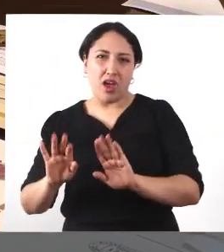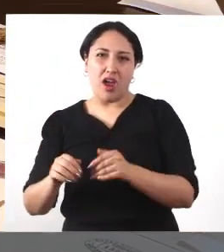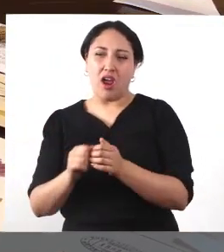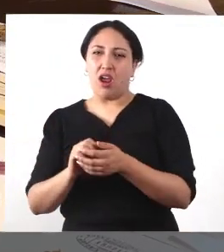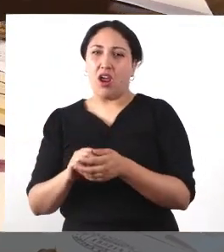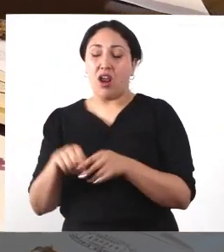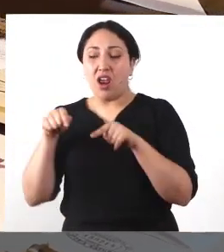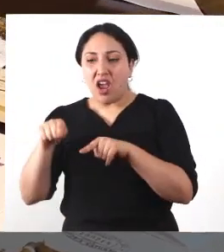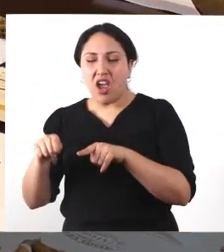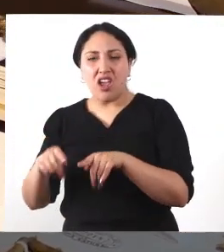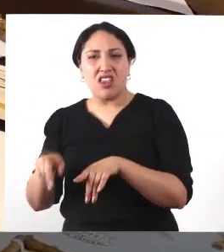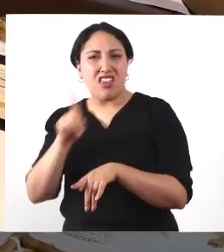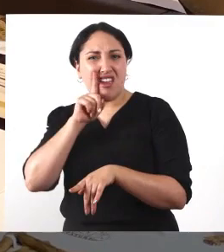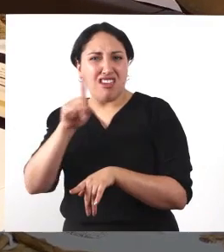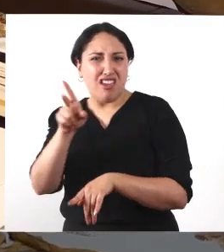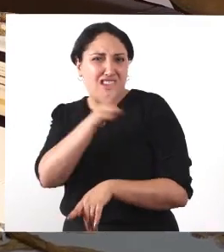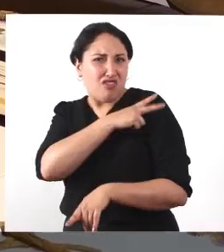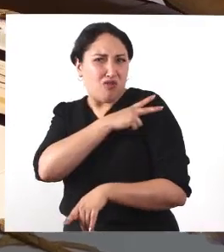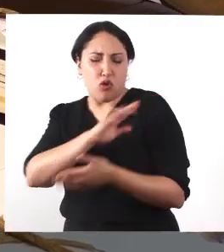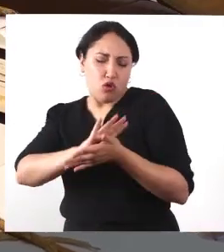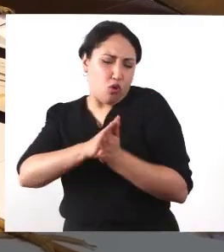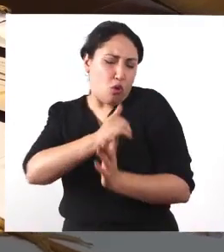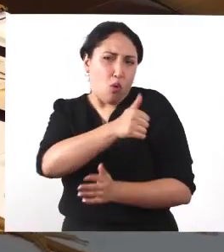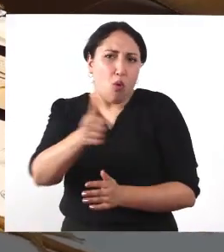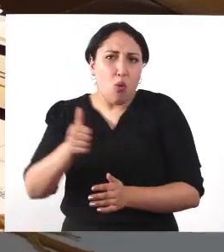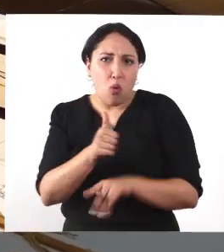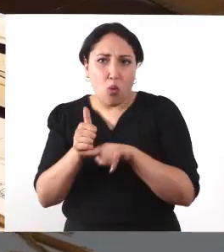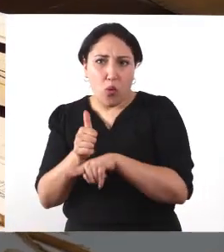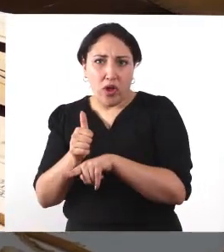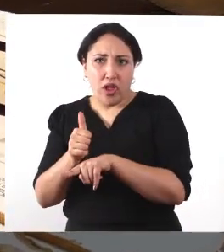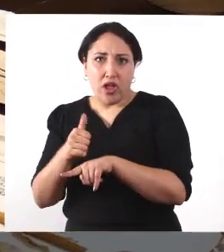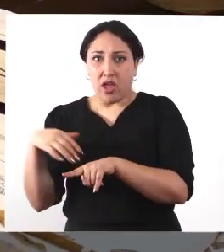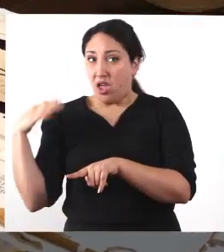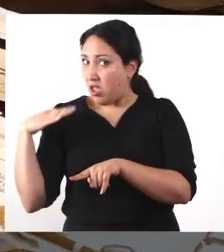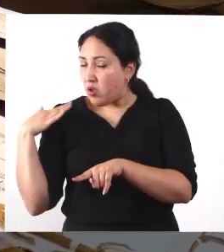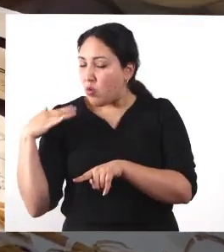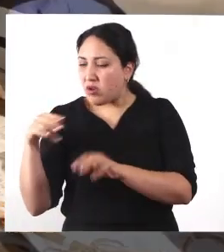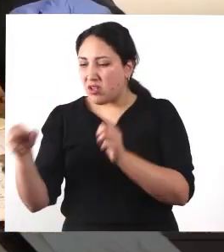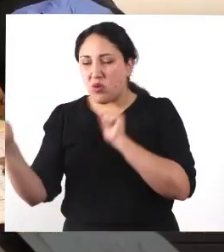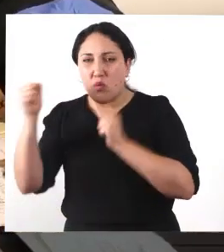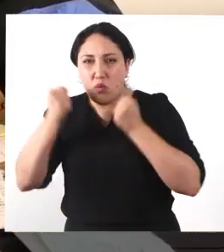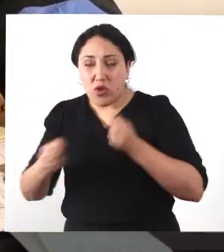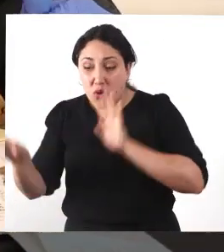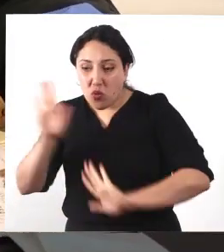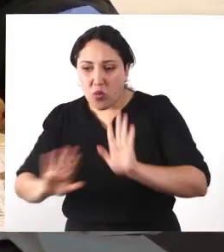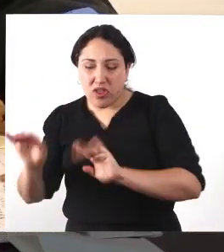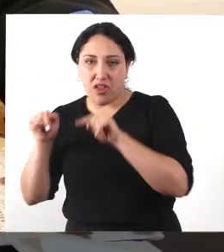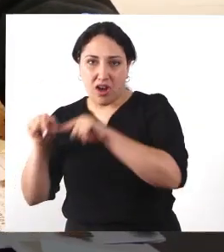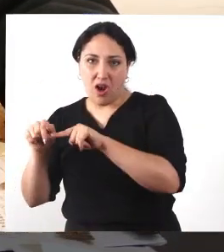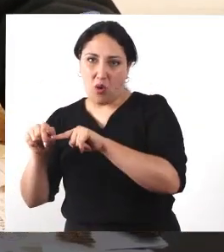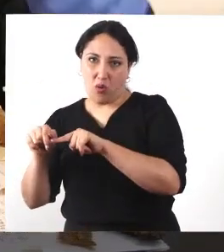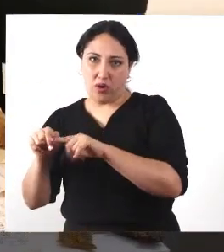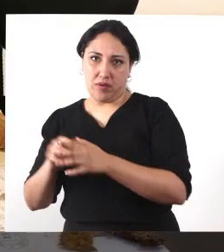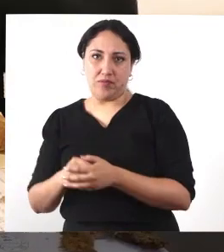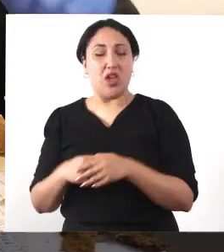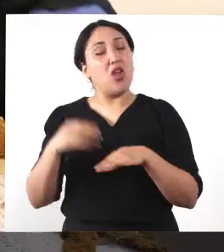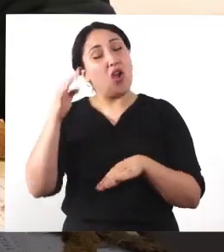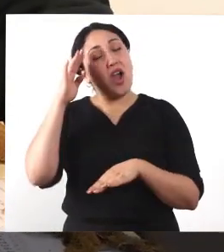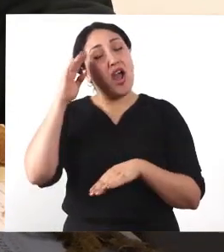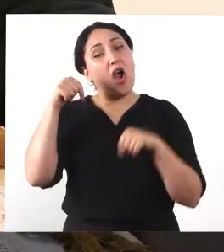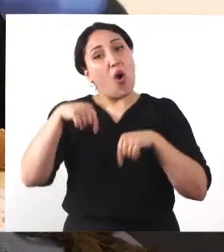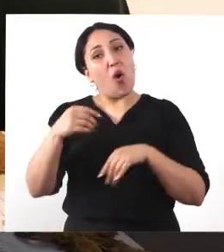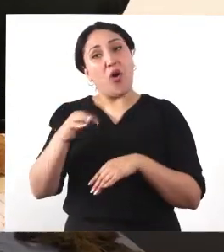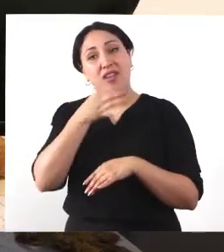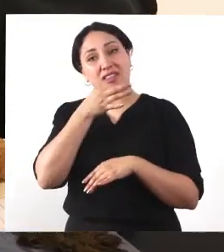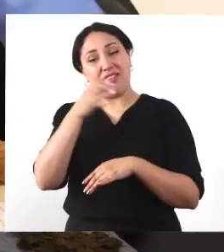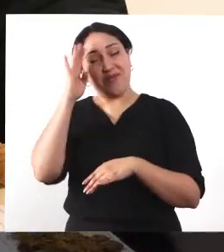y que toma gran relevancia en el contexto actual de crisis de biodiversidad. Por ahora me despido y les agradezco